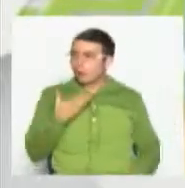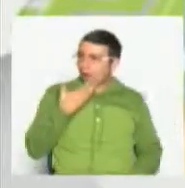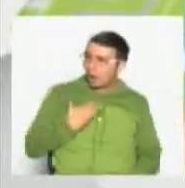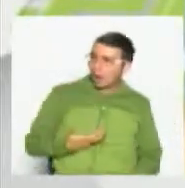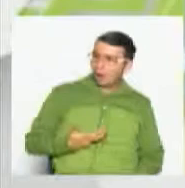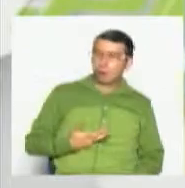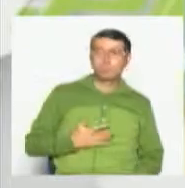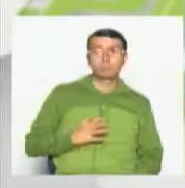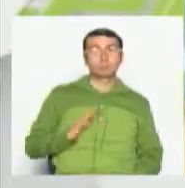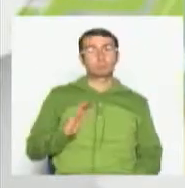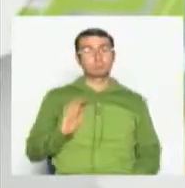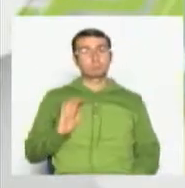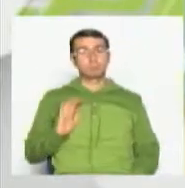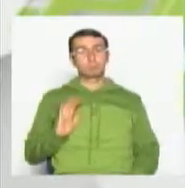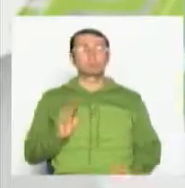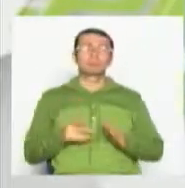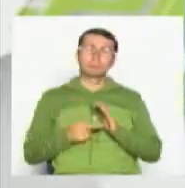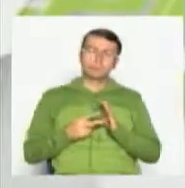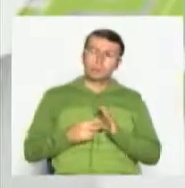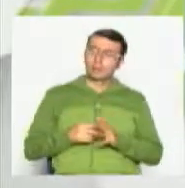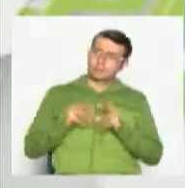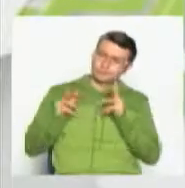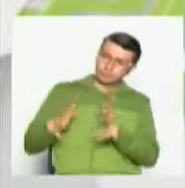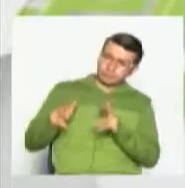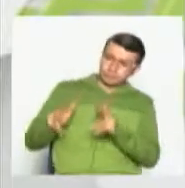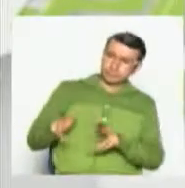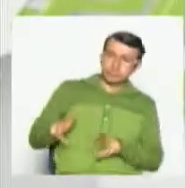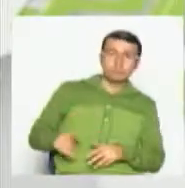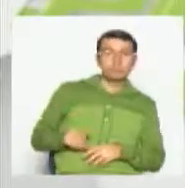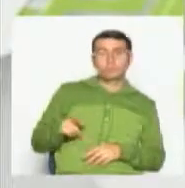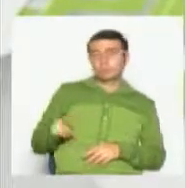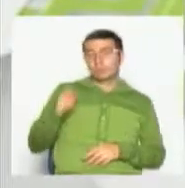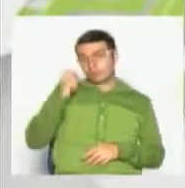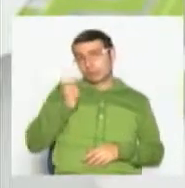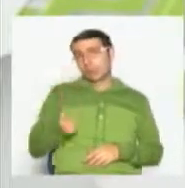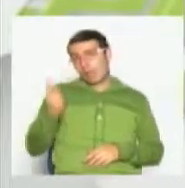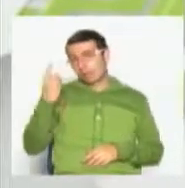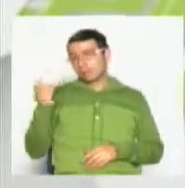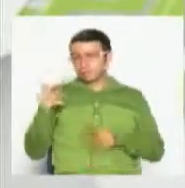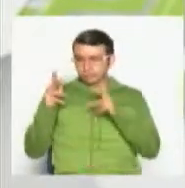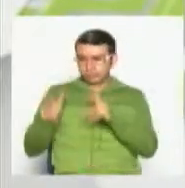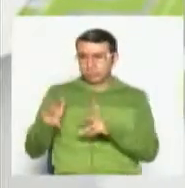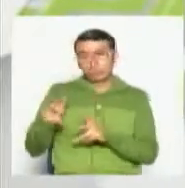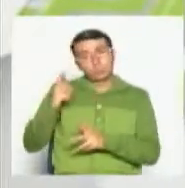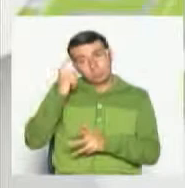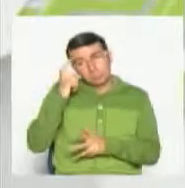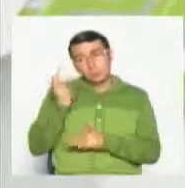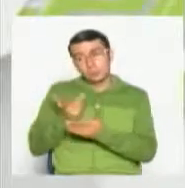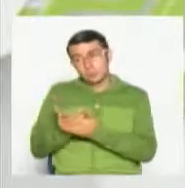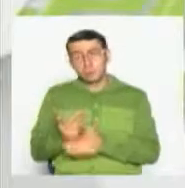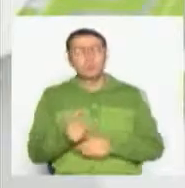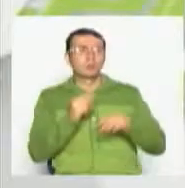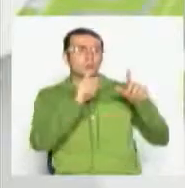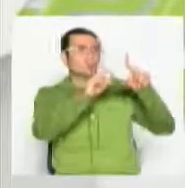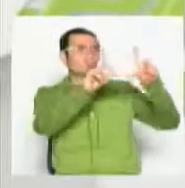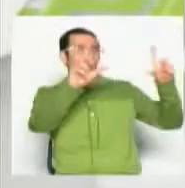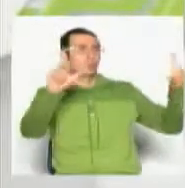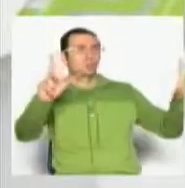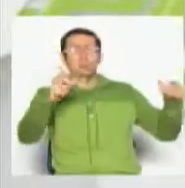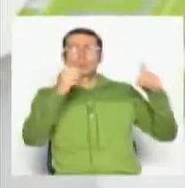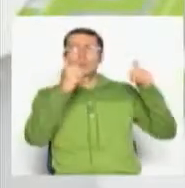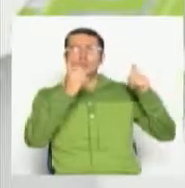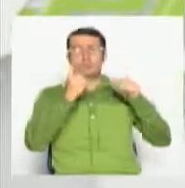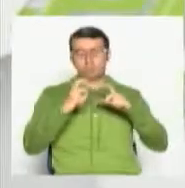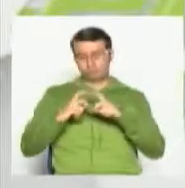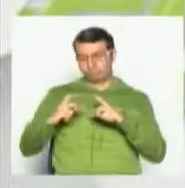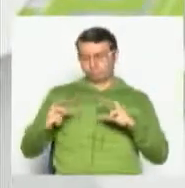Es simplemente enseñarle y darle, pues no sobra nuestra opinión al respecto. El televisor es espectacular, la